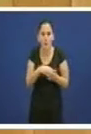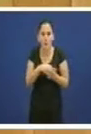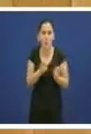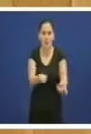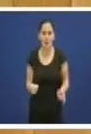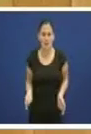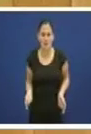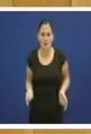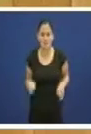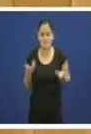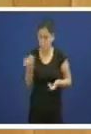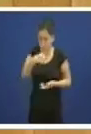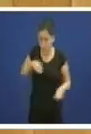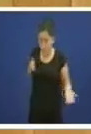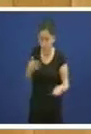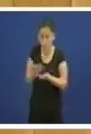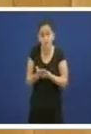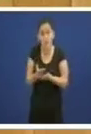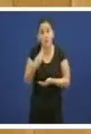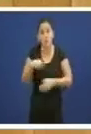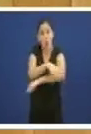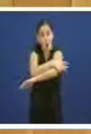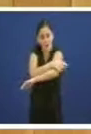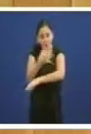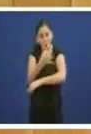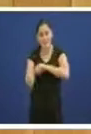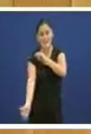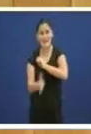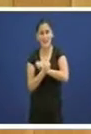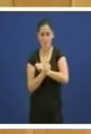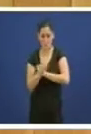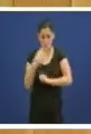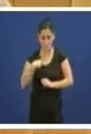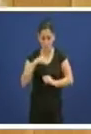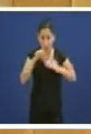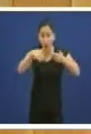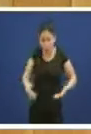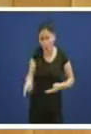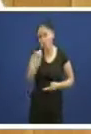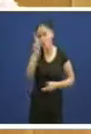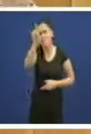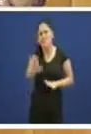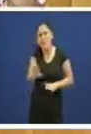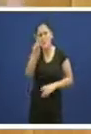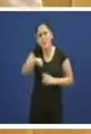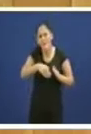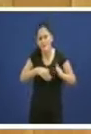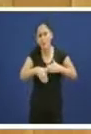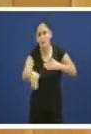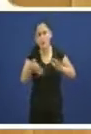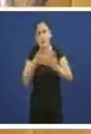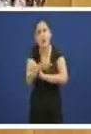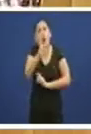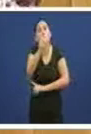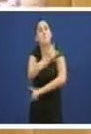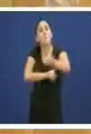e non é o que pedimos é que o goberno garanta non son este momento sino unha futuro que un problema burocrático